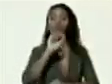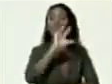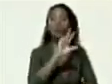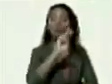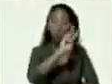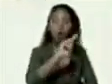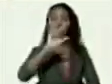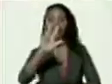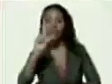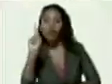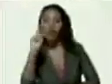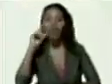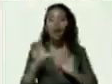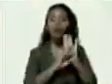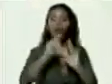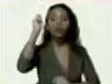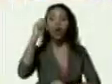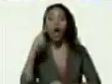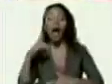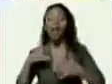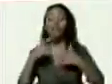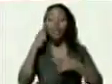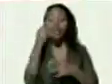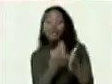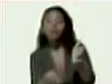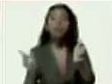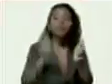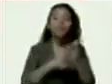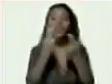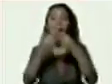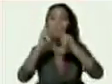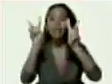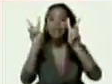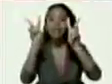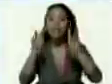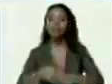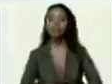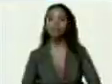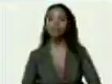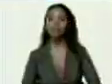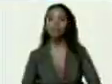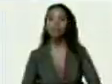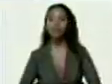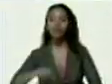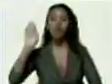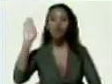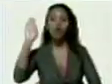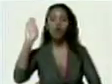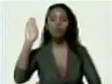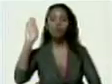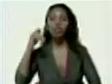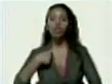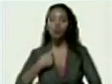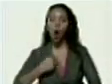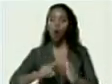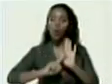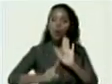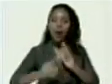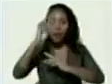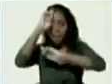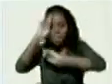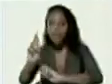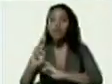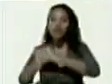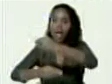constitución como un evento de reafirmación de la paz juro que cumpliré y haré